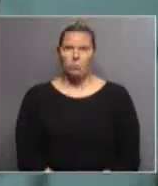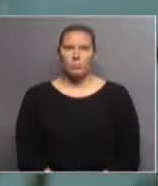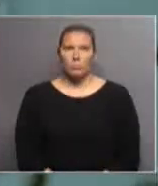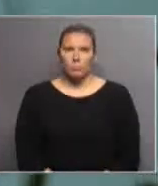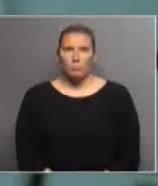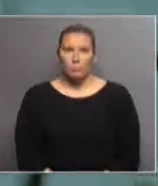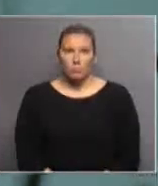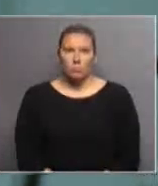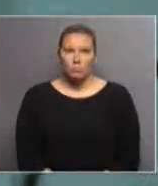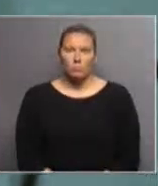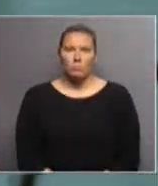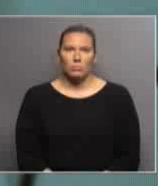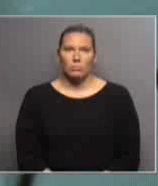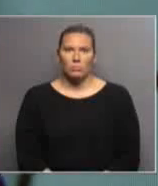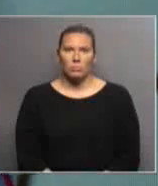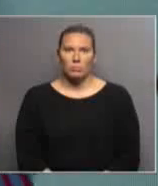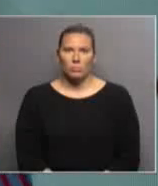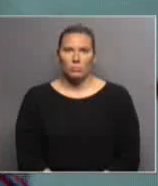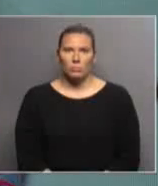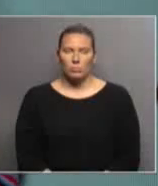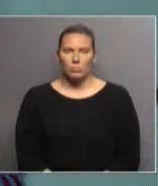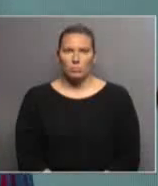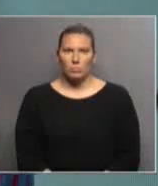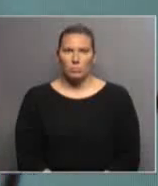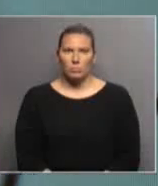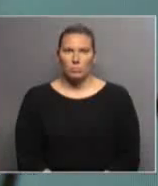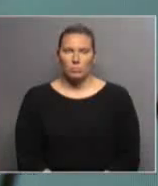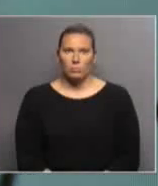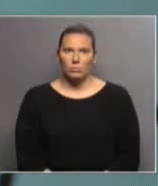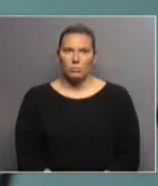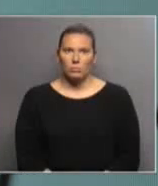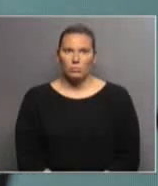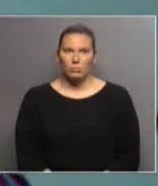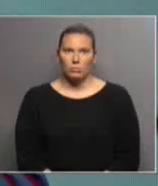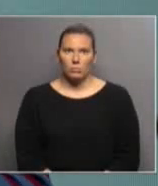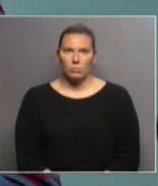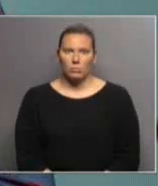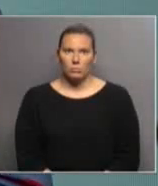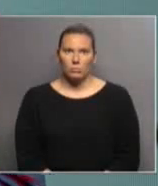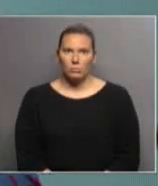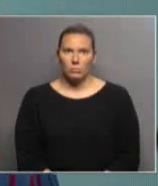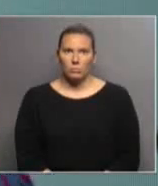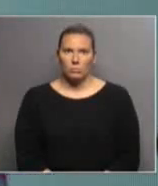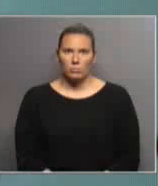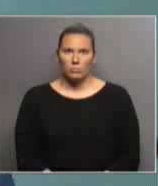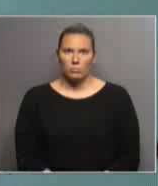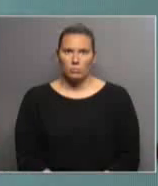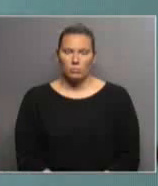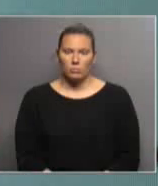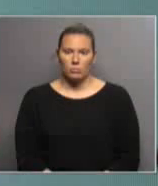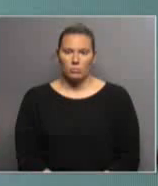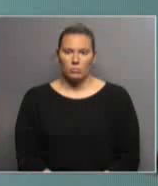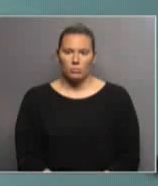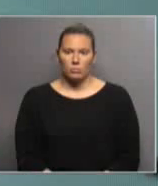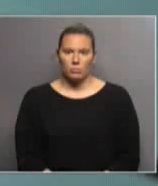esperando de su familia, de que le informara, le contara, sino de recibir de la primera mano y tener su propia